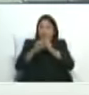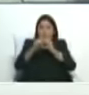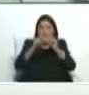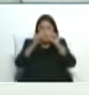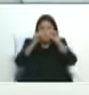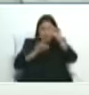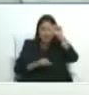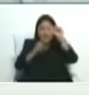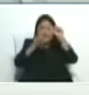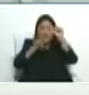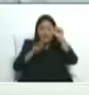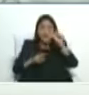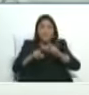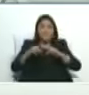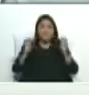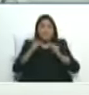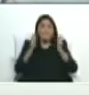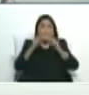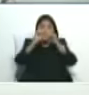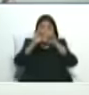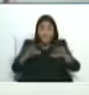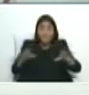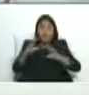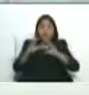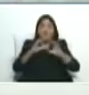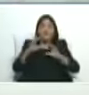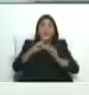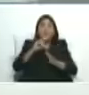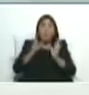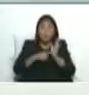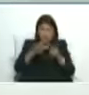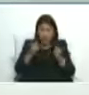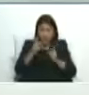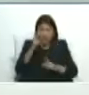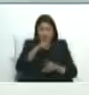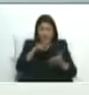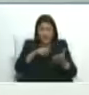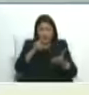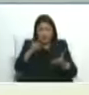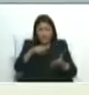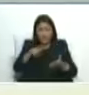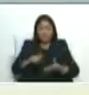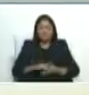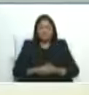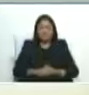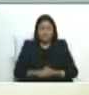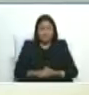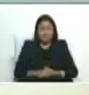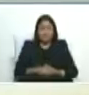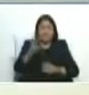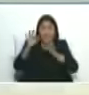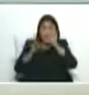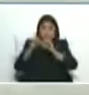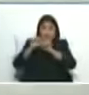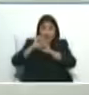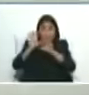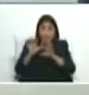hemos publicado el comunicado ustedes lo han leído ¿verdad? y explicado